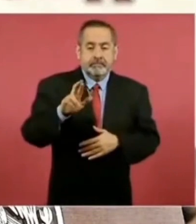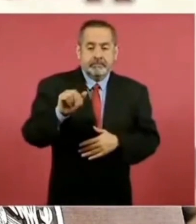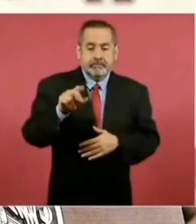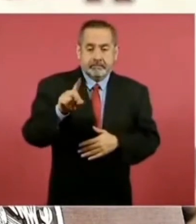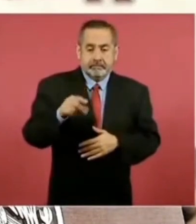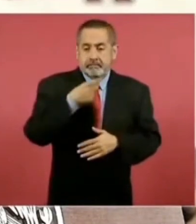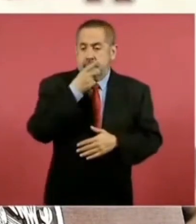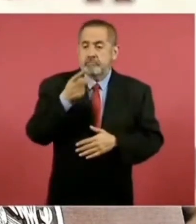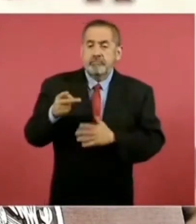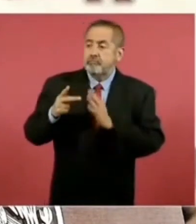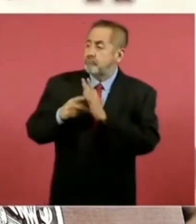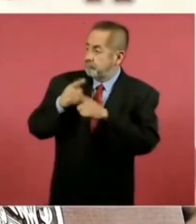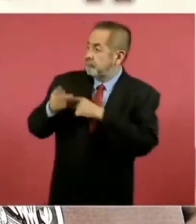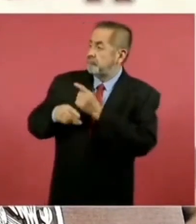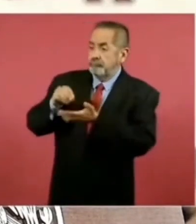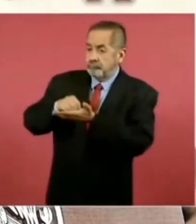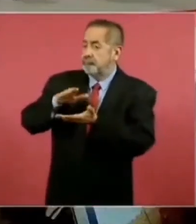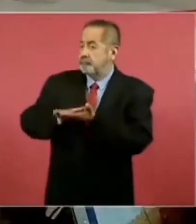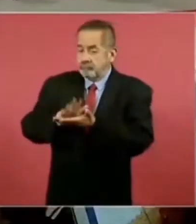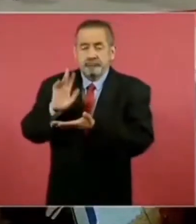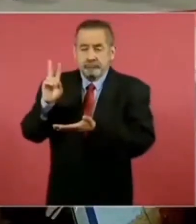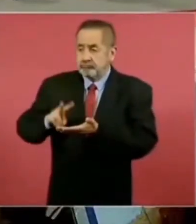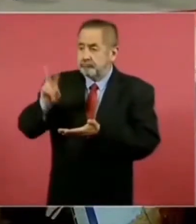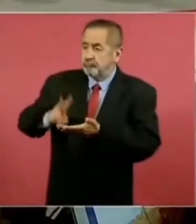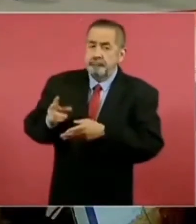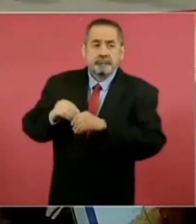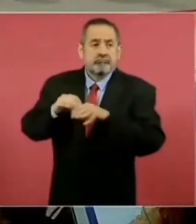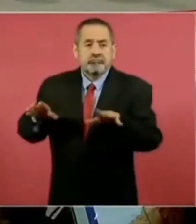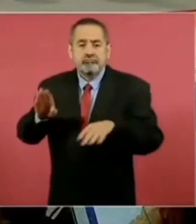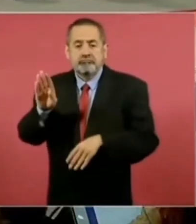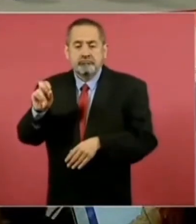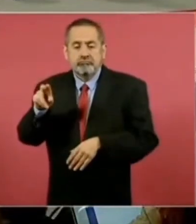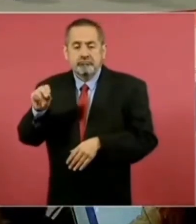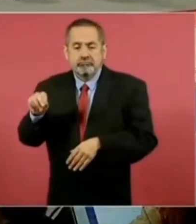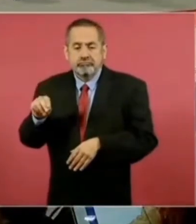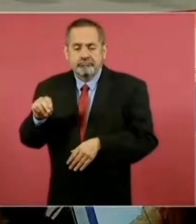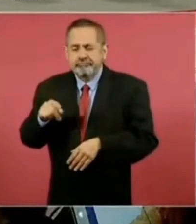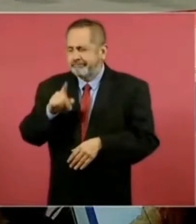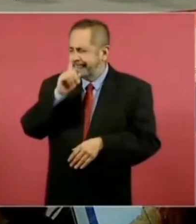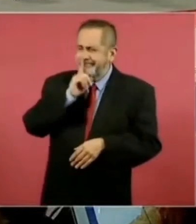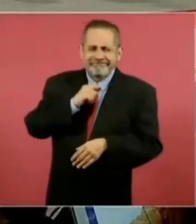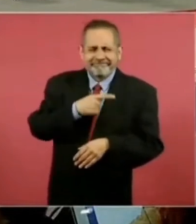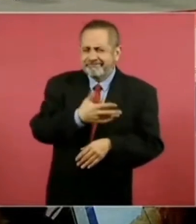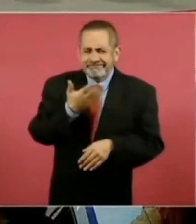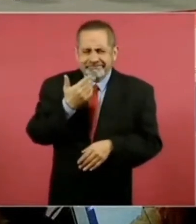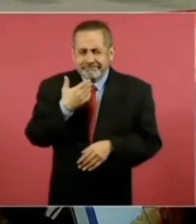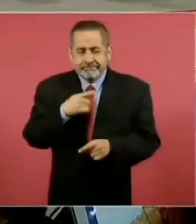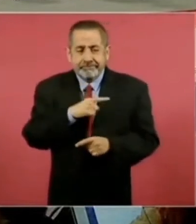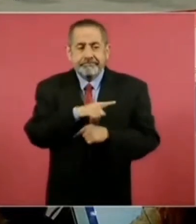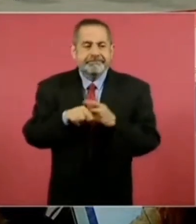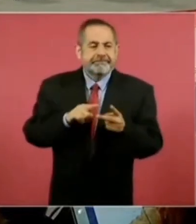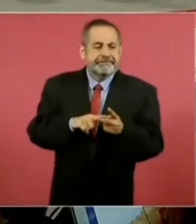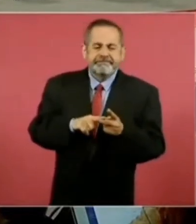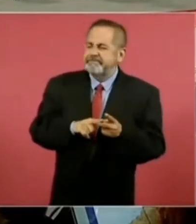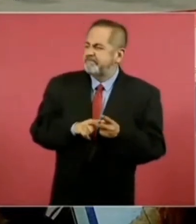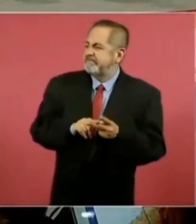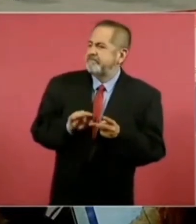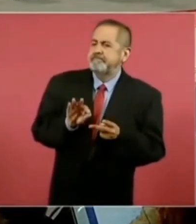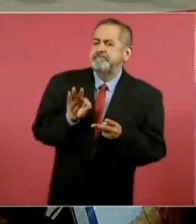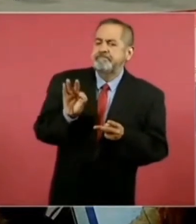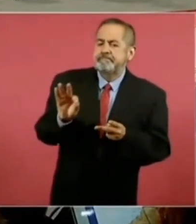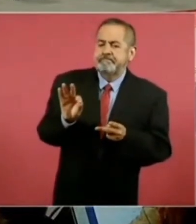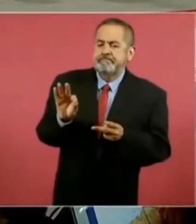ratificó la entrega del bono, pero luego vuelve a mentir para crear incidia entre los pensionados y